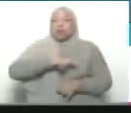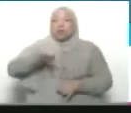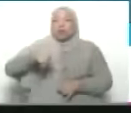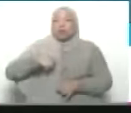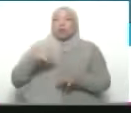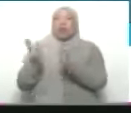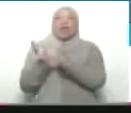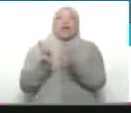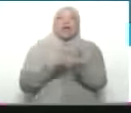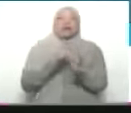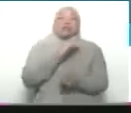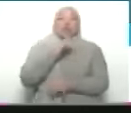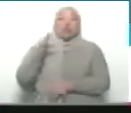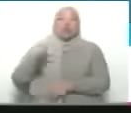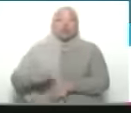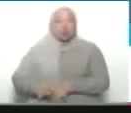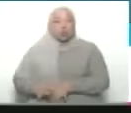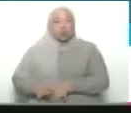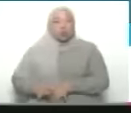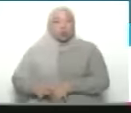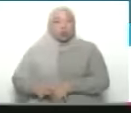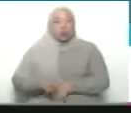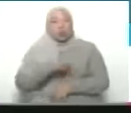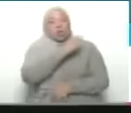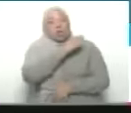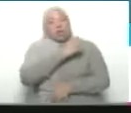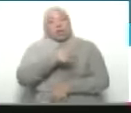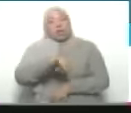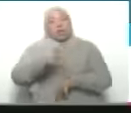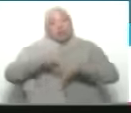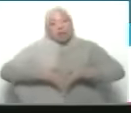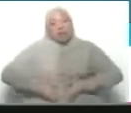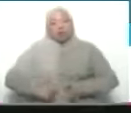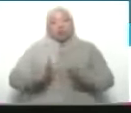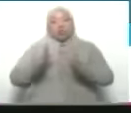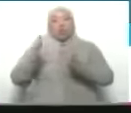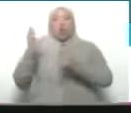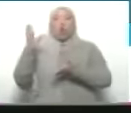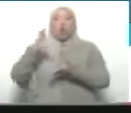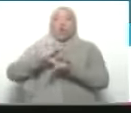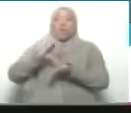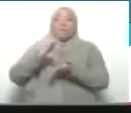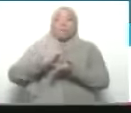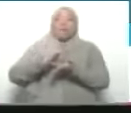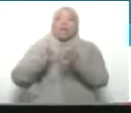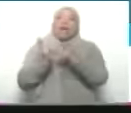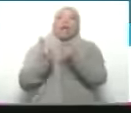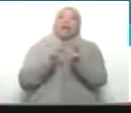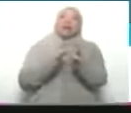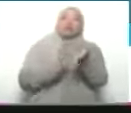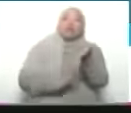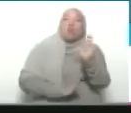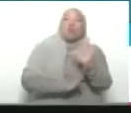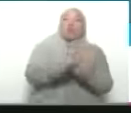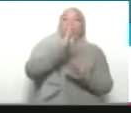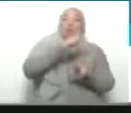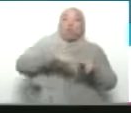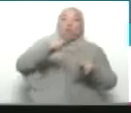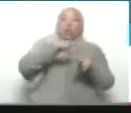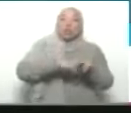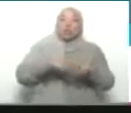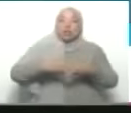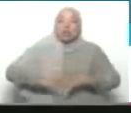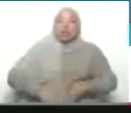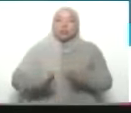nuestro Señor Jesucristo. Jesús, nacido en Belén y criado en Nazaret, territorio de Palestina. Así que Jesús fue un